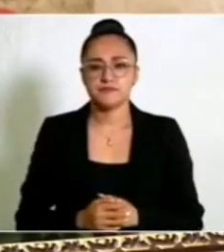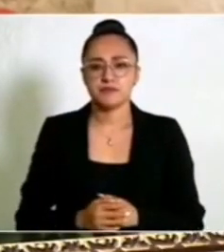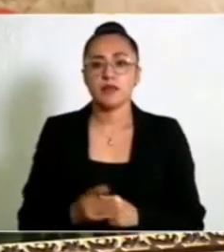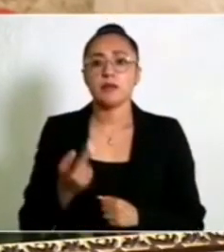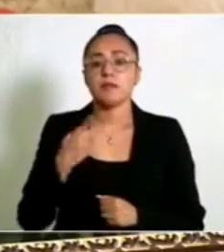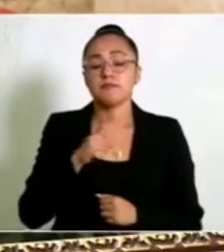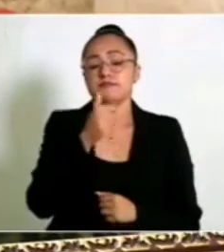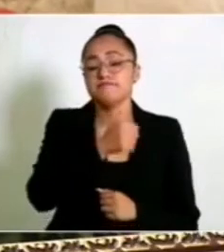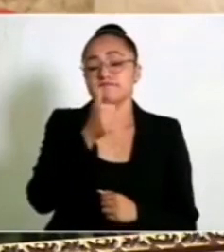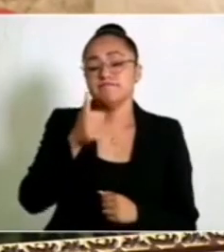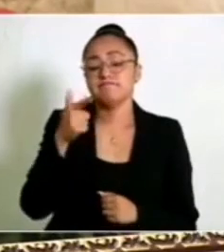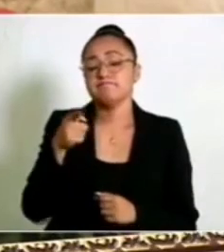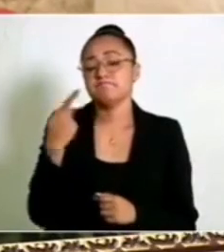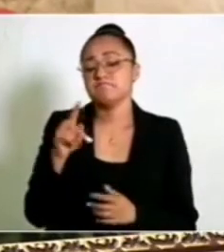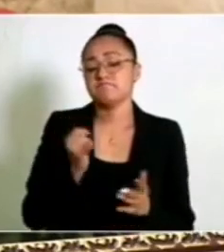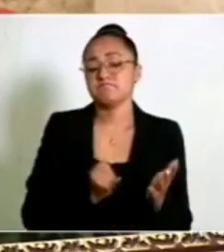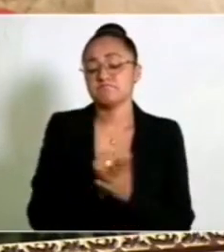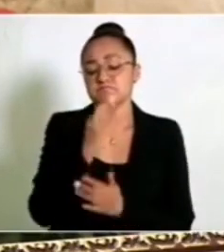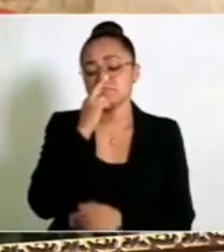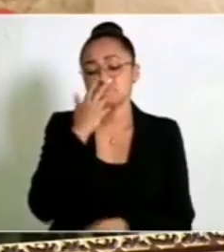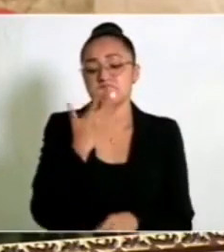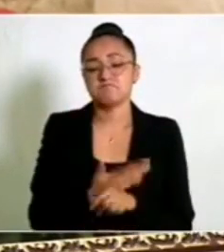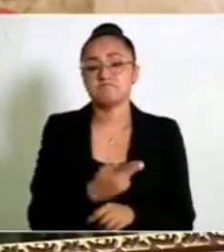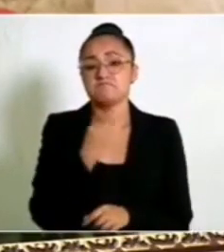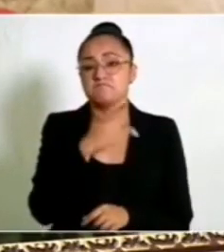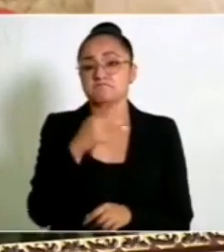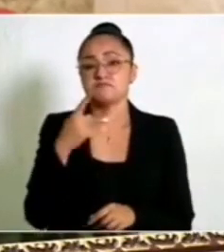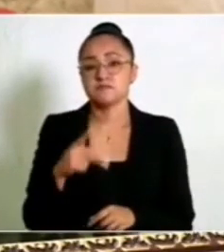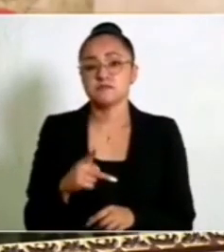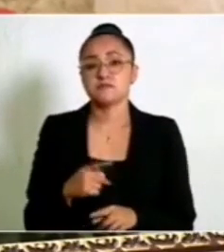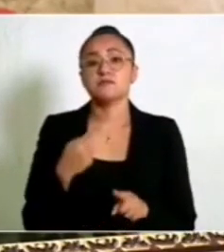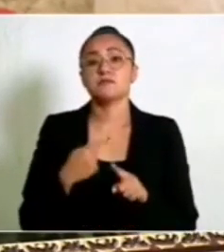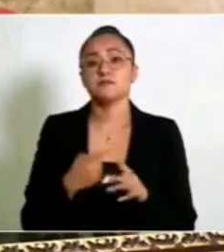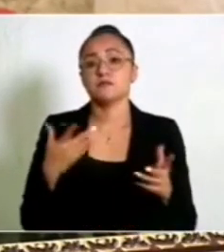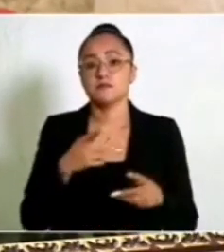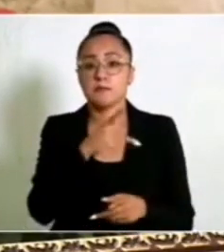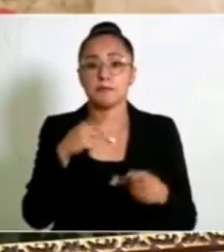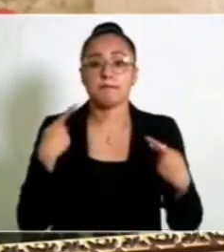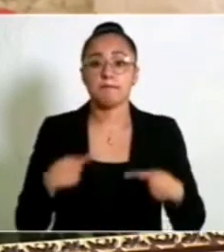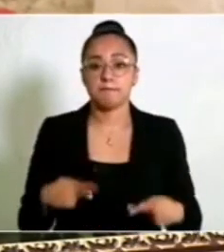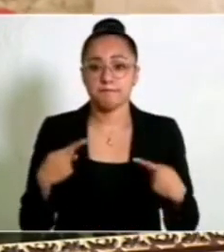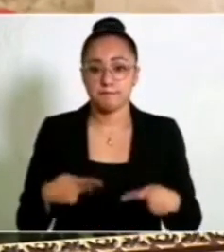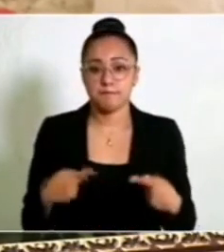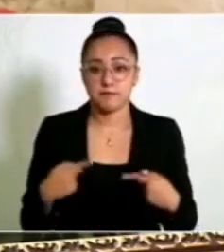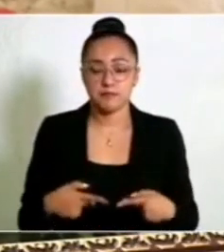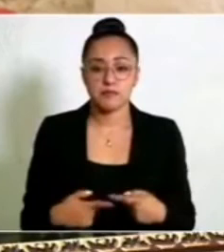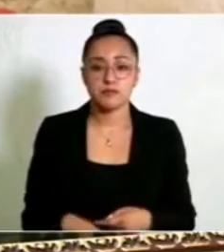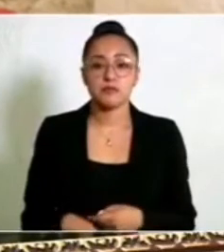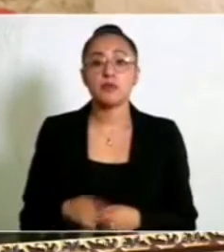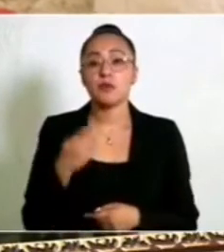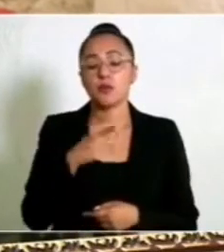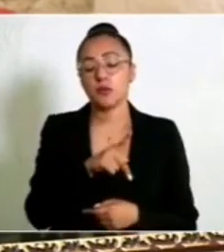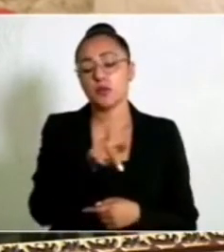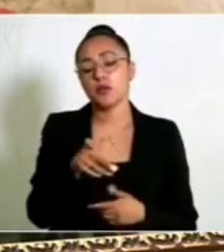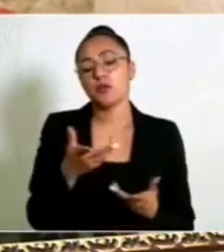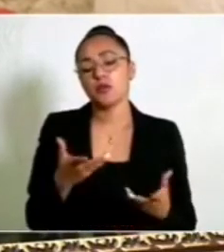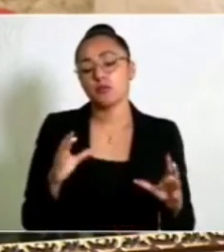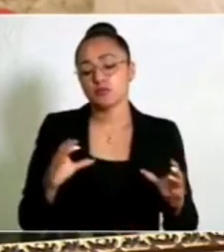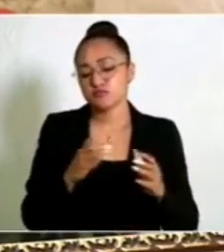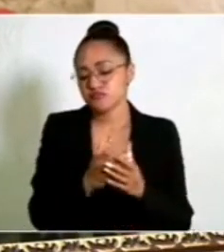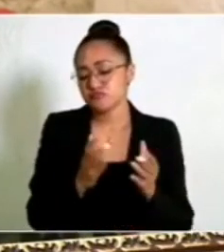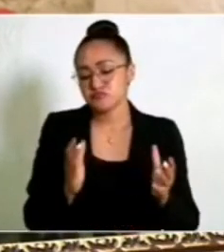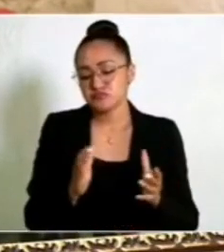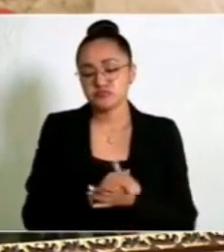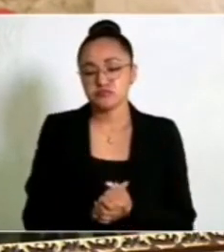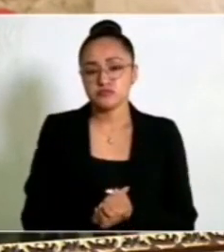Pero cada quien decide y se responsabiliza por sus gentes, por su pueblo. Entonces,